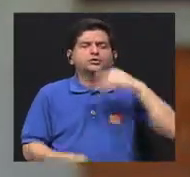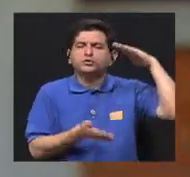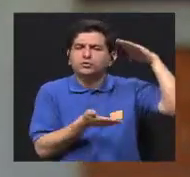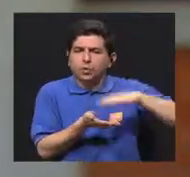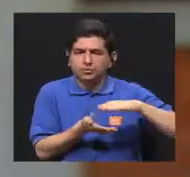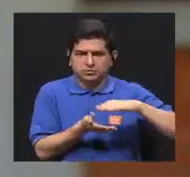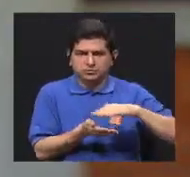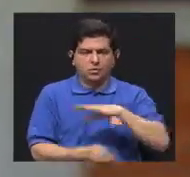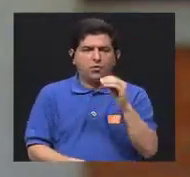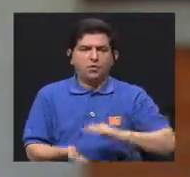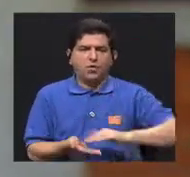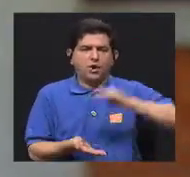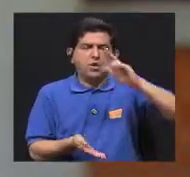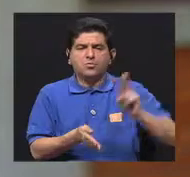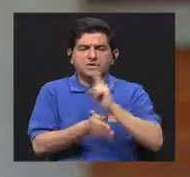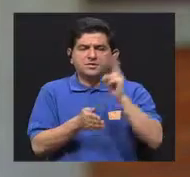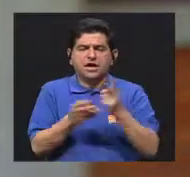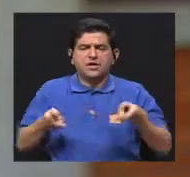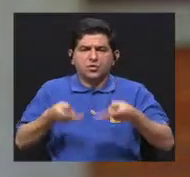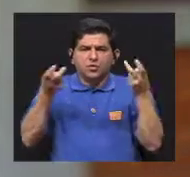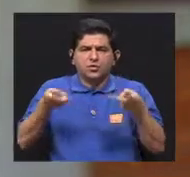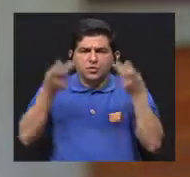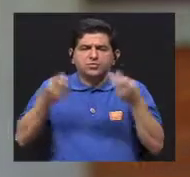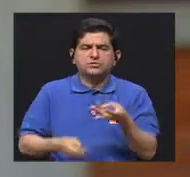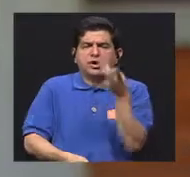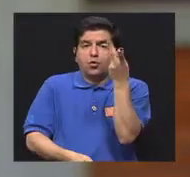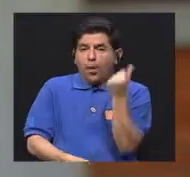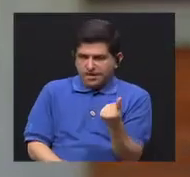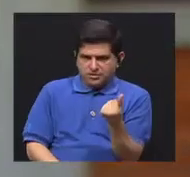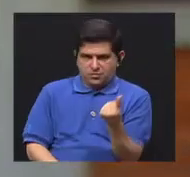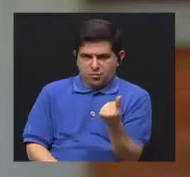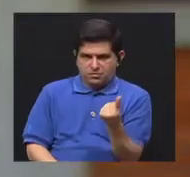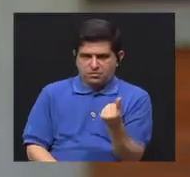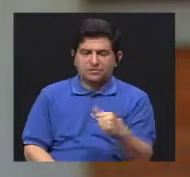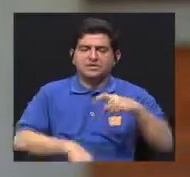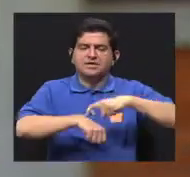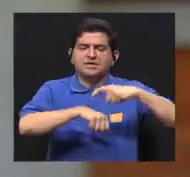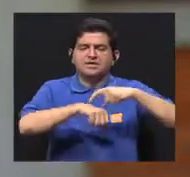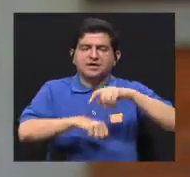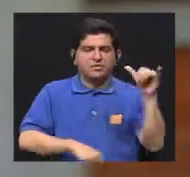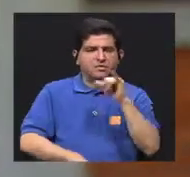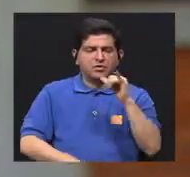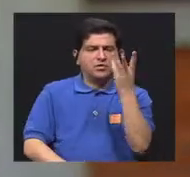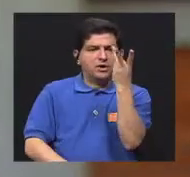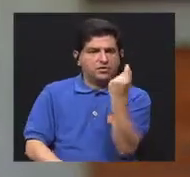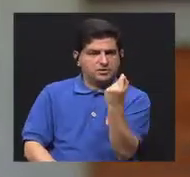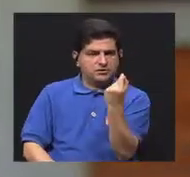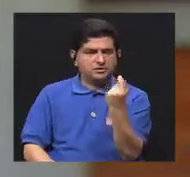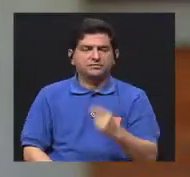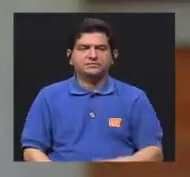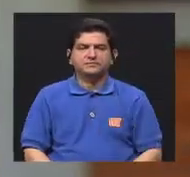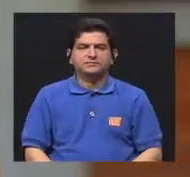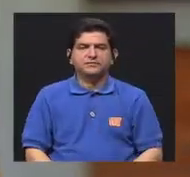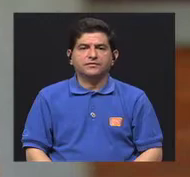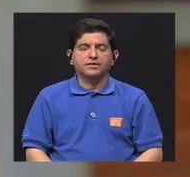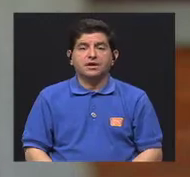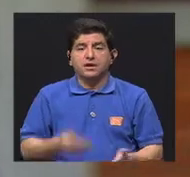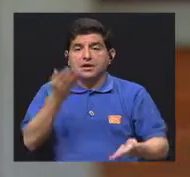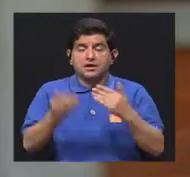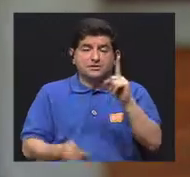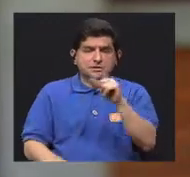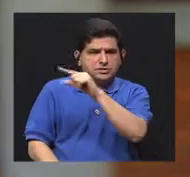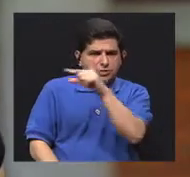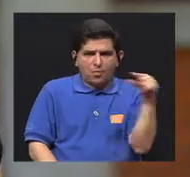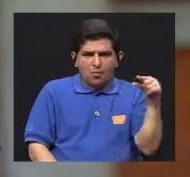disminuir eso? O aumentar mi consumo de ensaladas. ¿A cuánto? ¿Verdad? Y en qué tiempo también. En el periodo